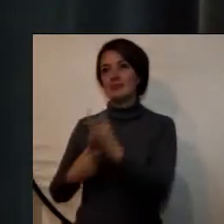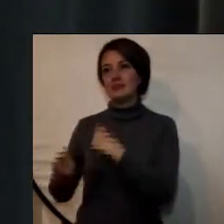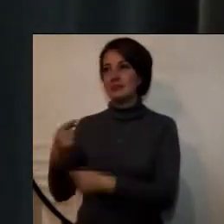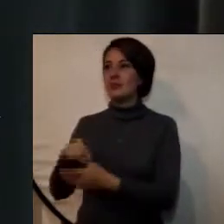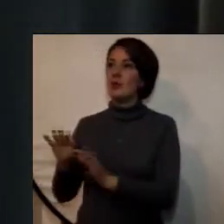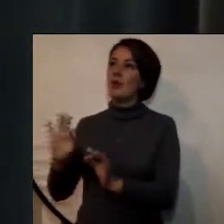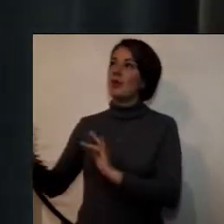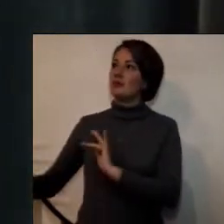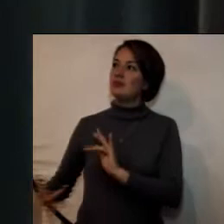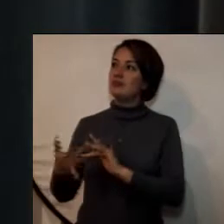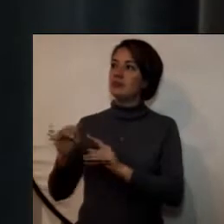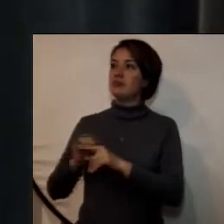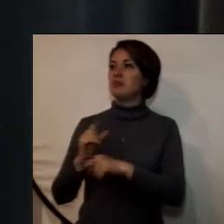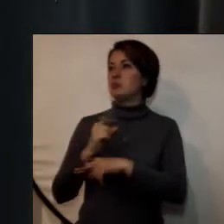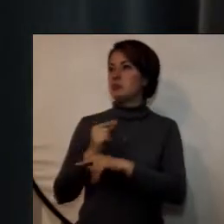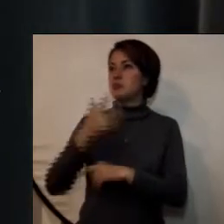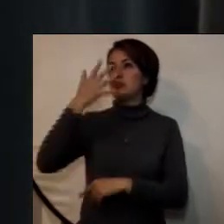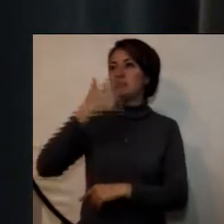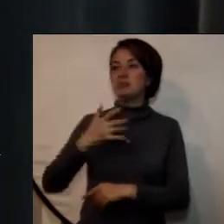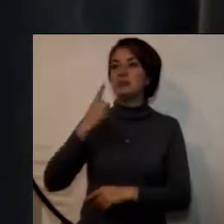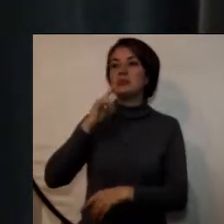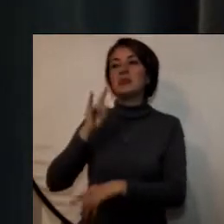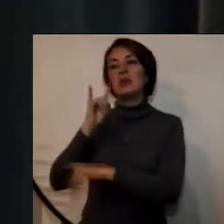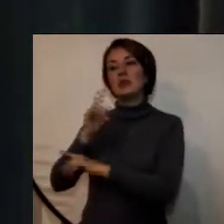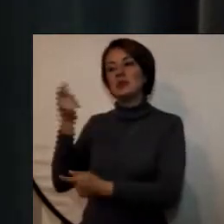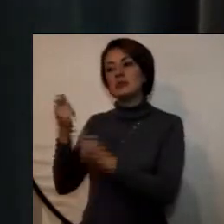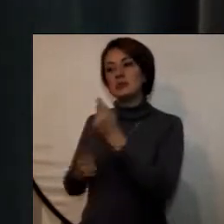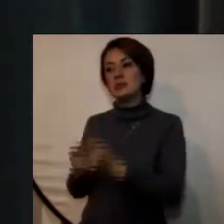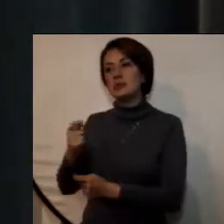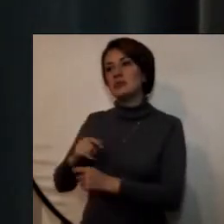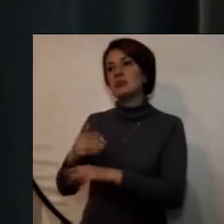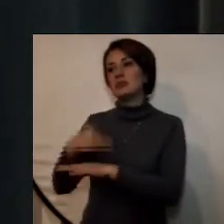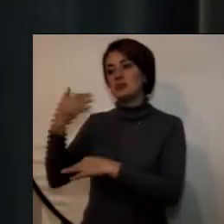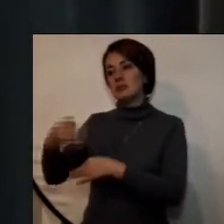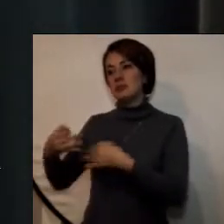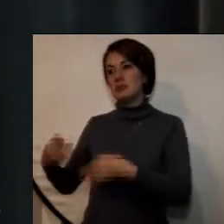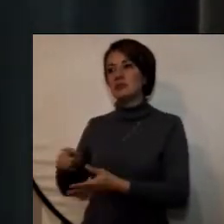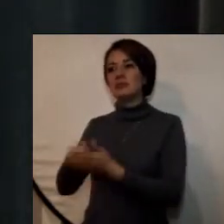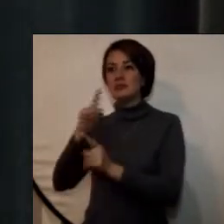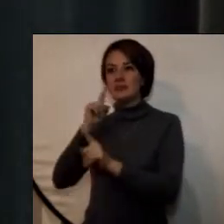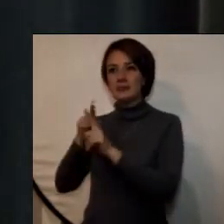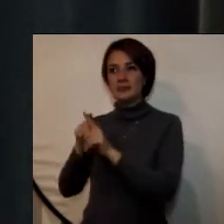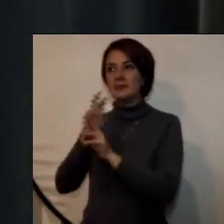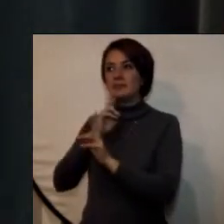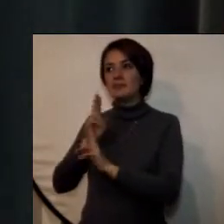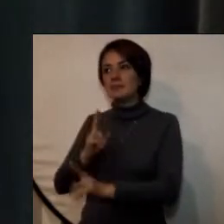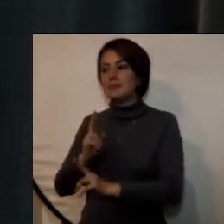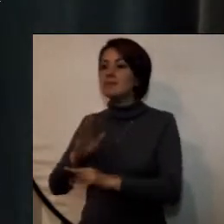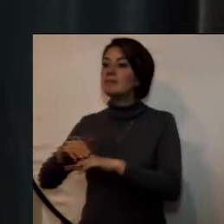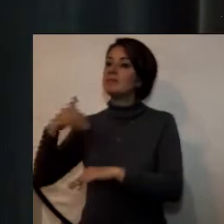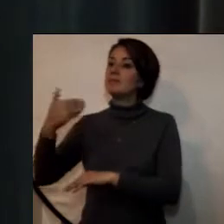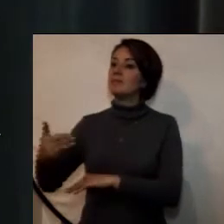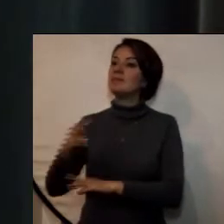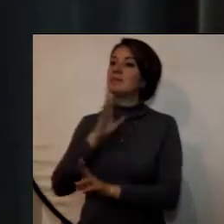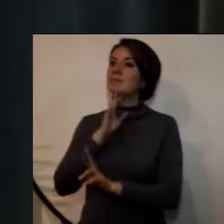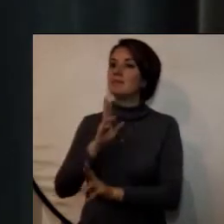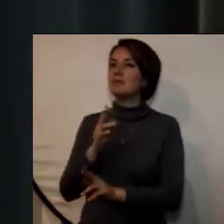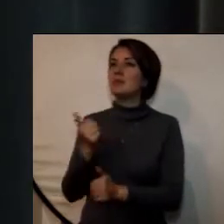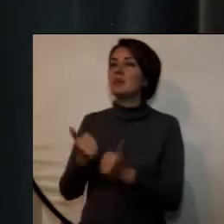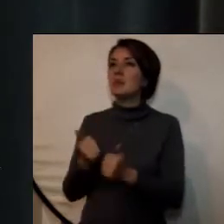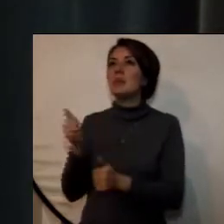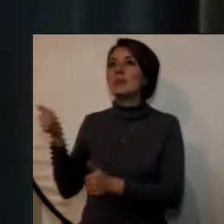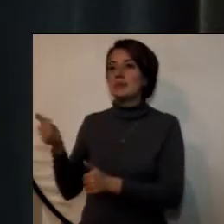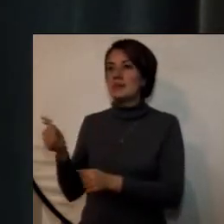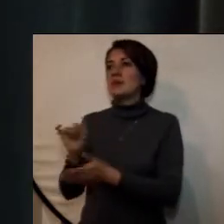vía streaming serán registradas para control de esta audiencia en un formato definido para este fin y posteriormente serán respondidas por esos